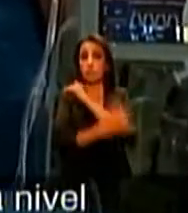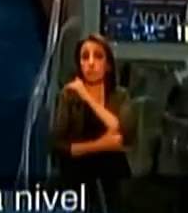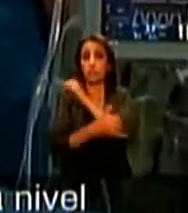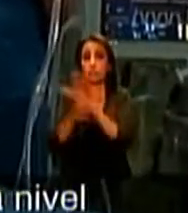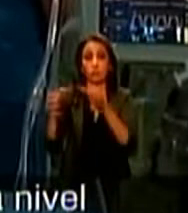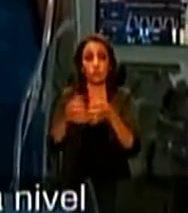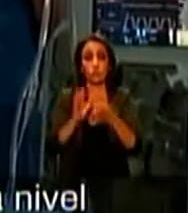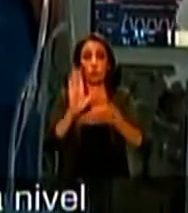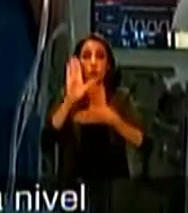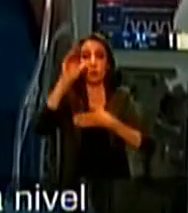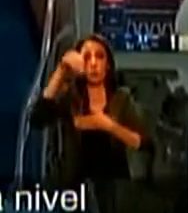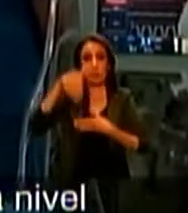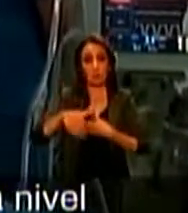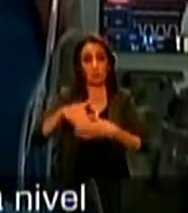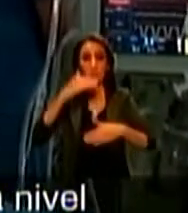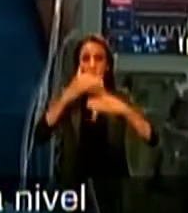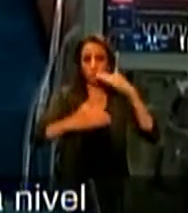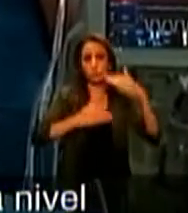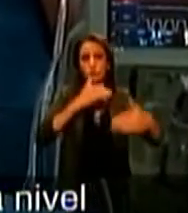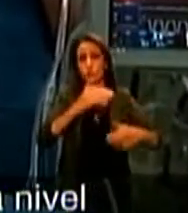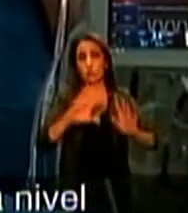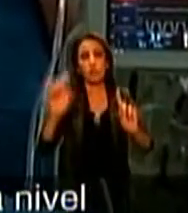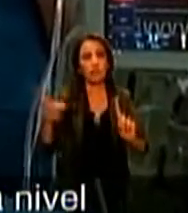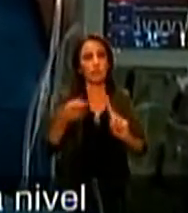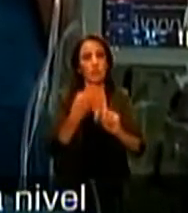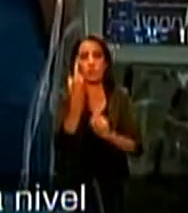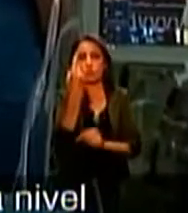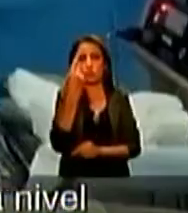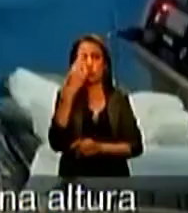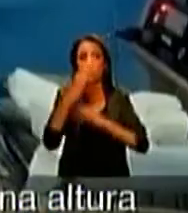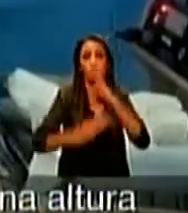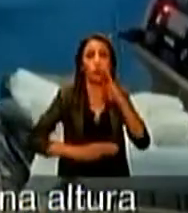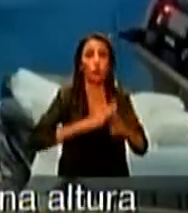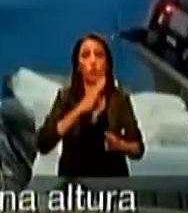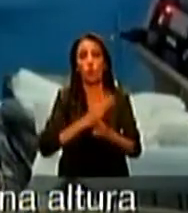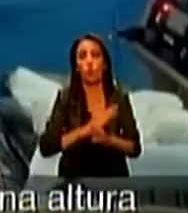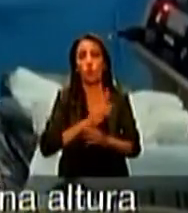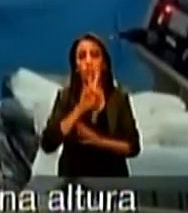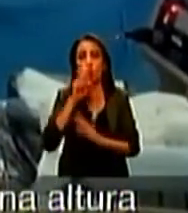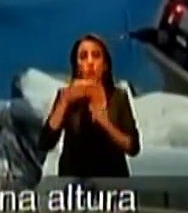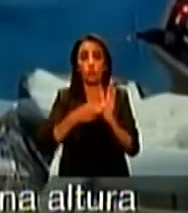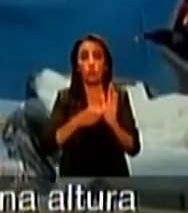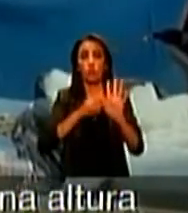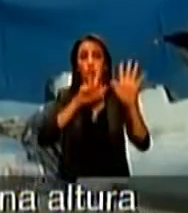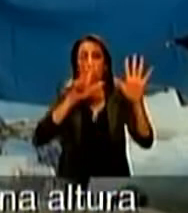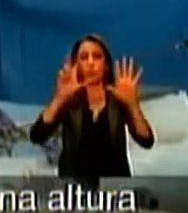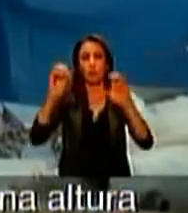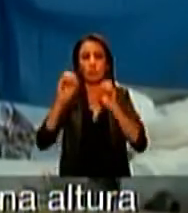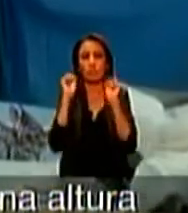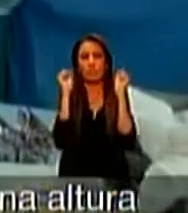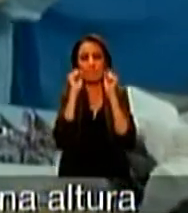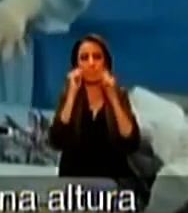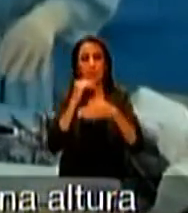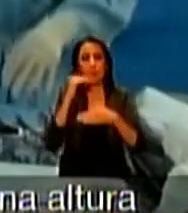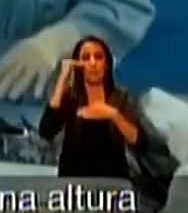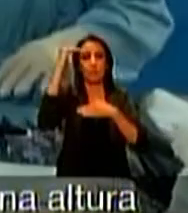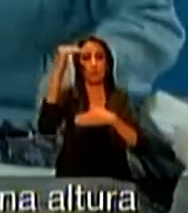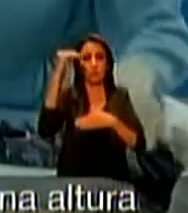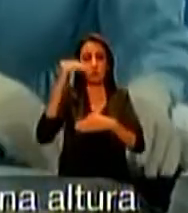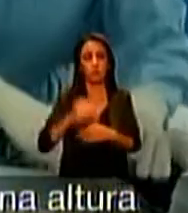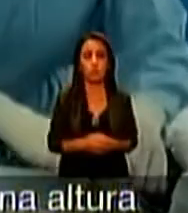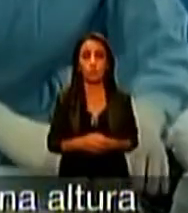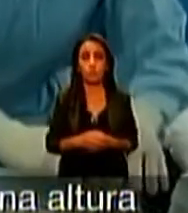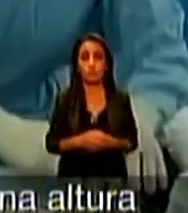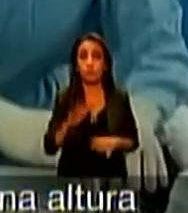constituye en el sexto país a nivel de Sudamérica en este procedimiento, y el único en el mundo realizado a una altura de 2.850